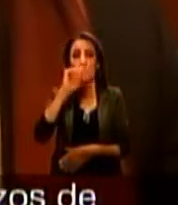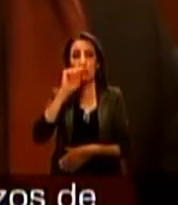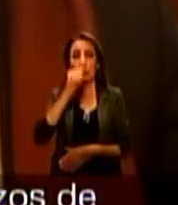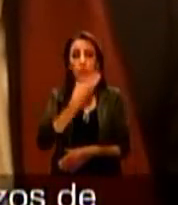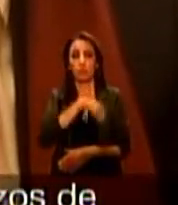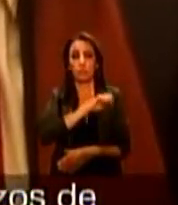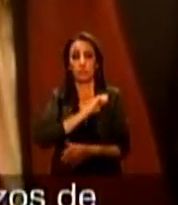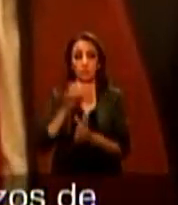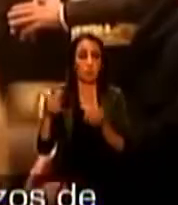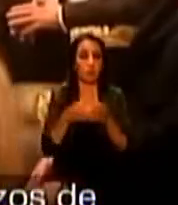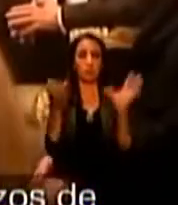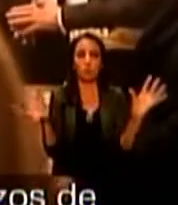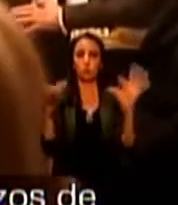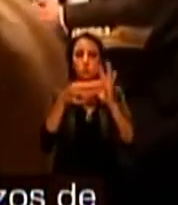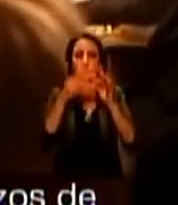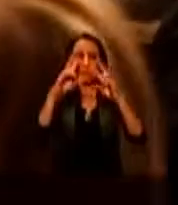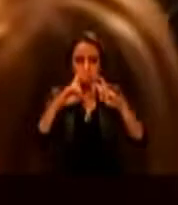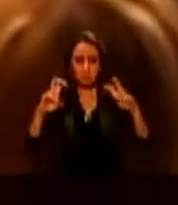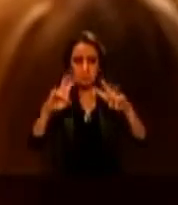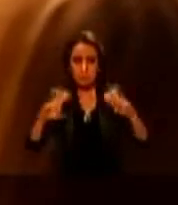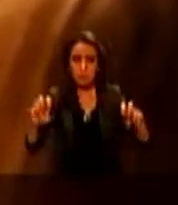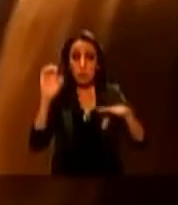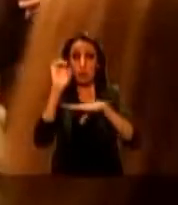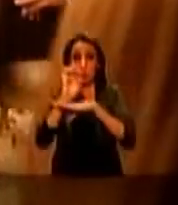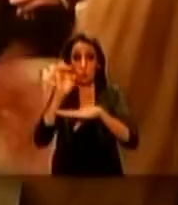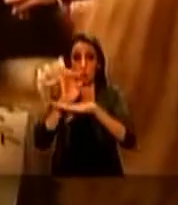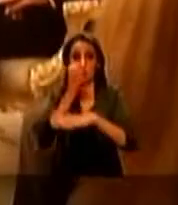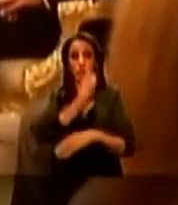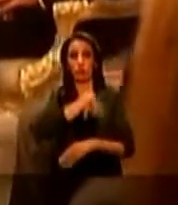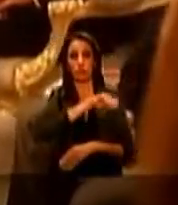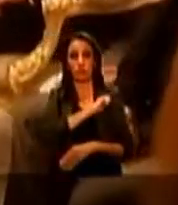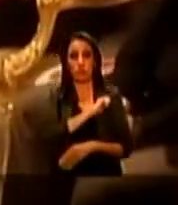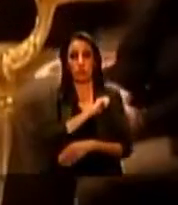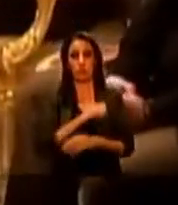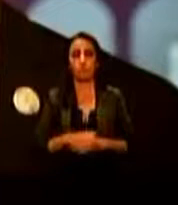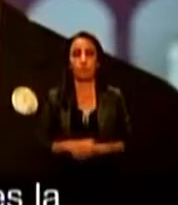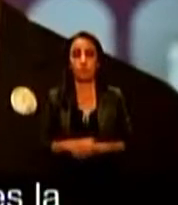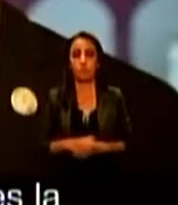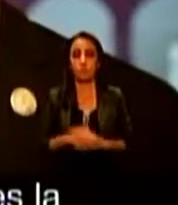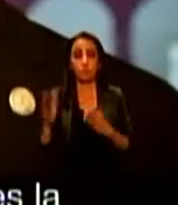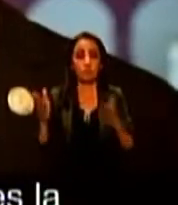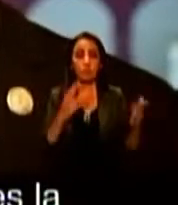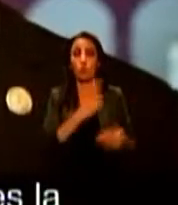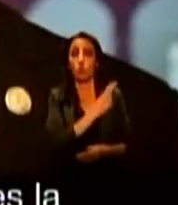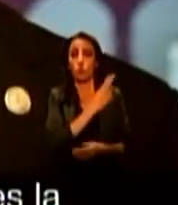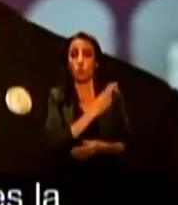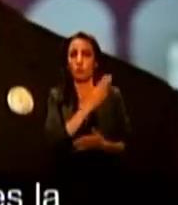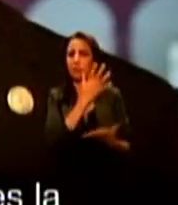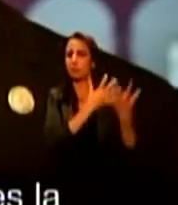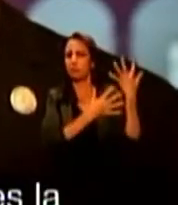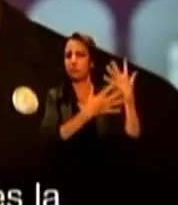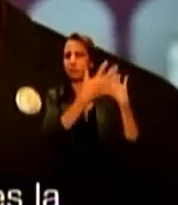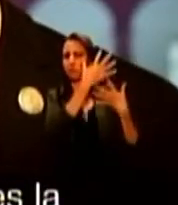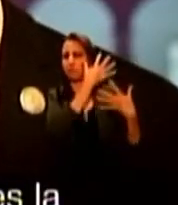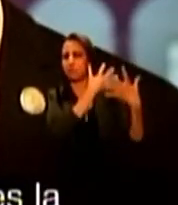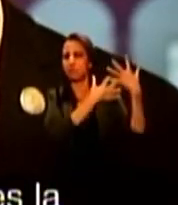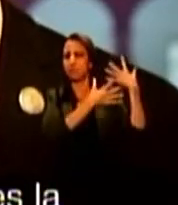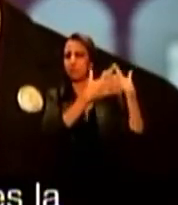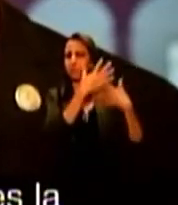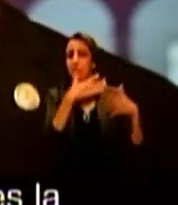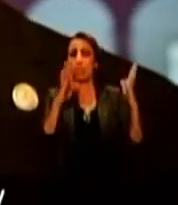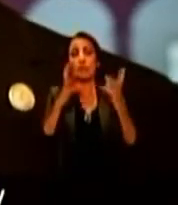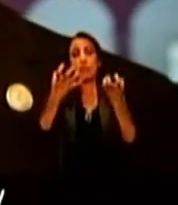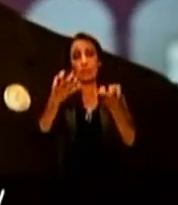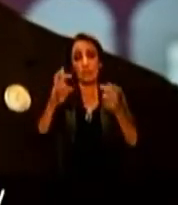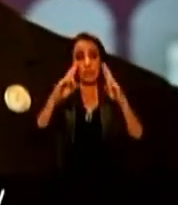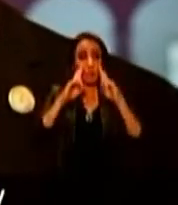fortalecer los lazos de cooperación académica e investigativa entre Ecuador y España. La Universidad de Salamanca es la más antigua de Iberoamérica